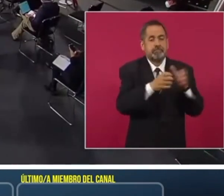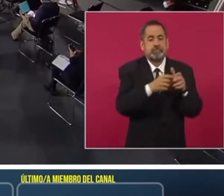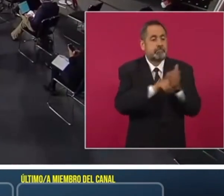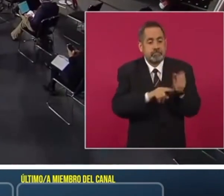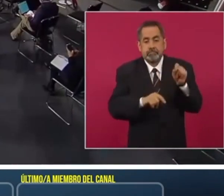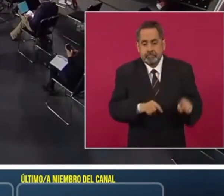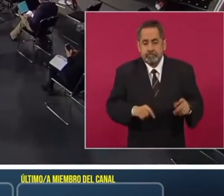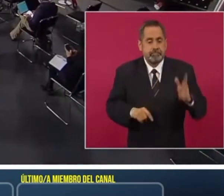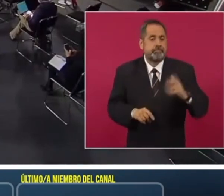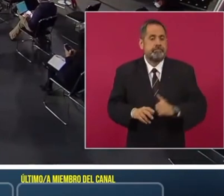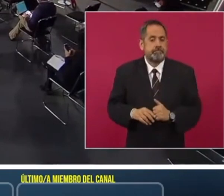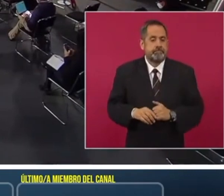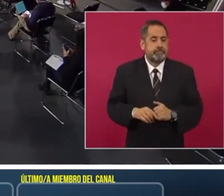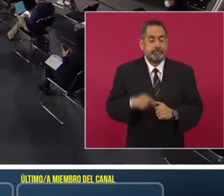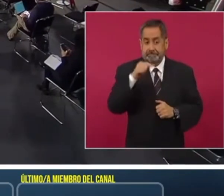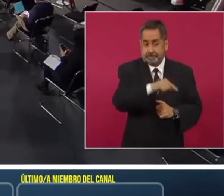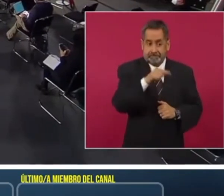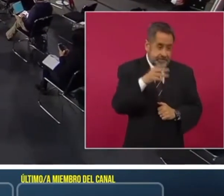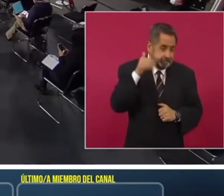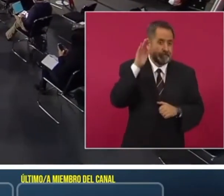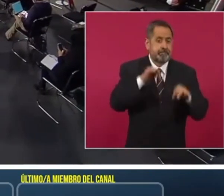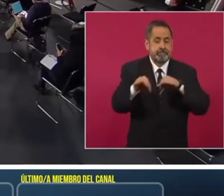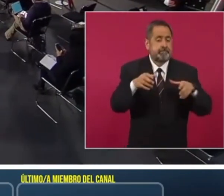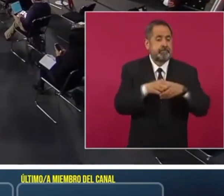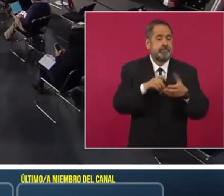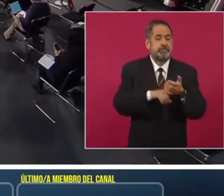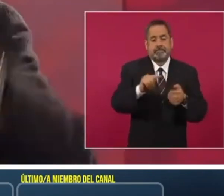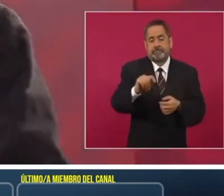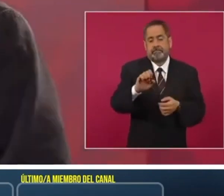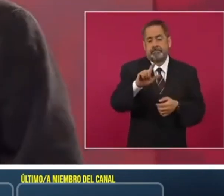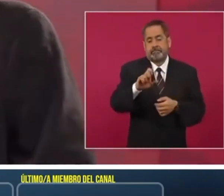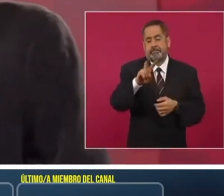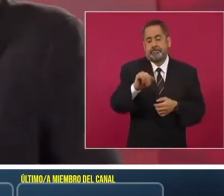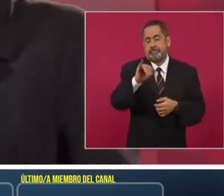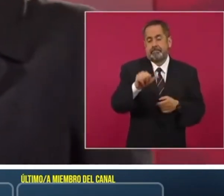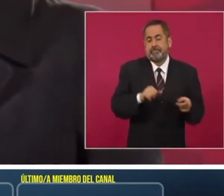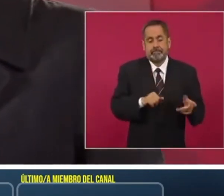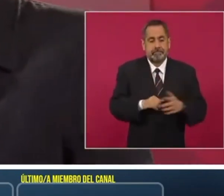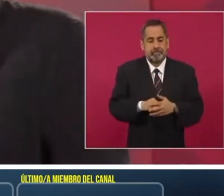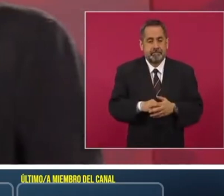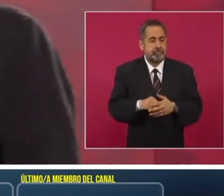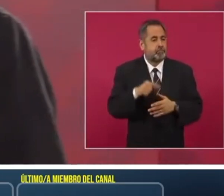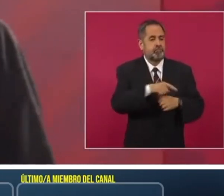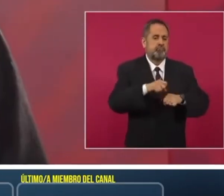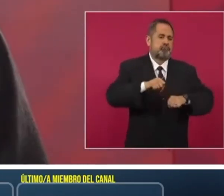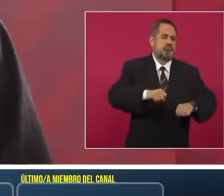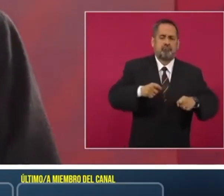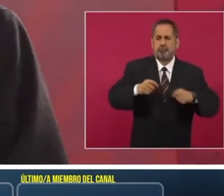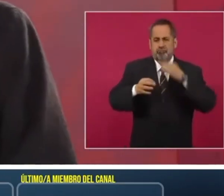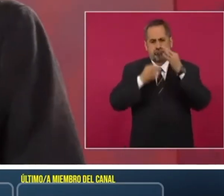cuando trabajaba en Televisa y eran una potencia.